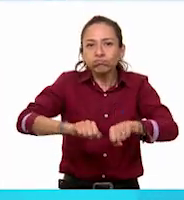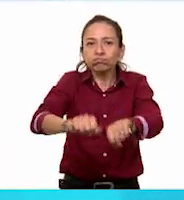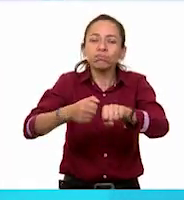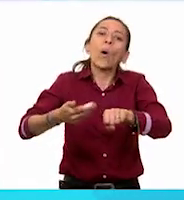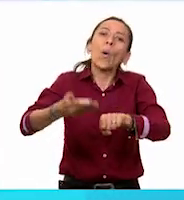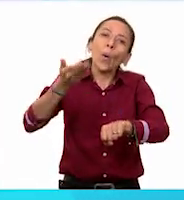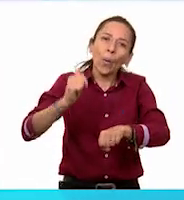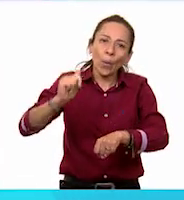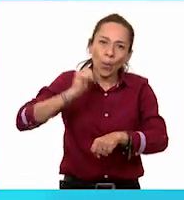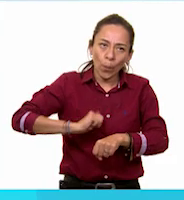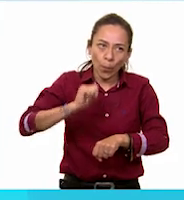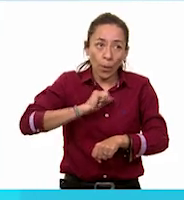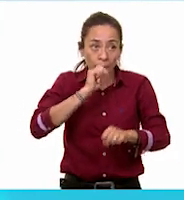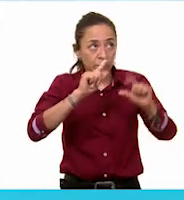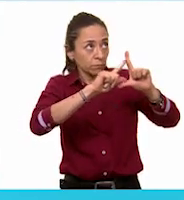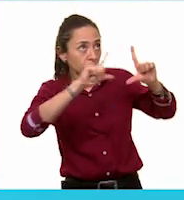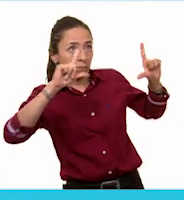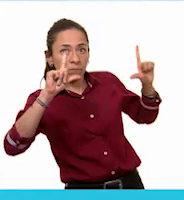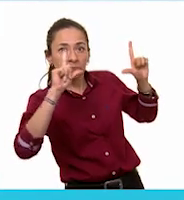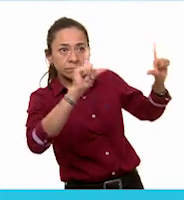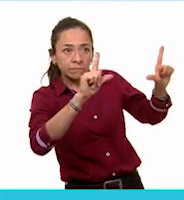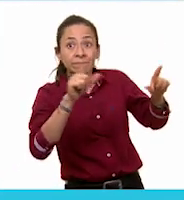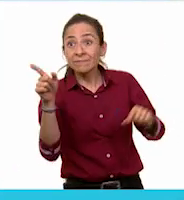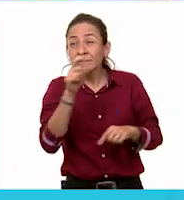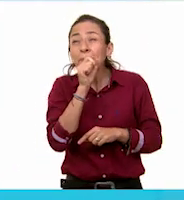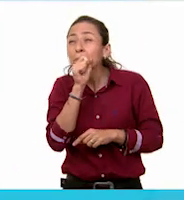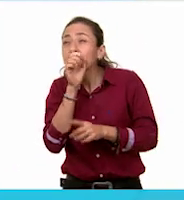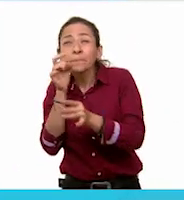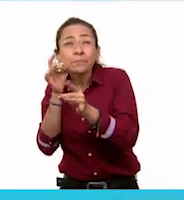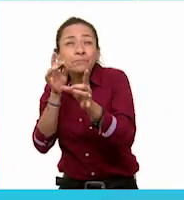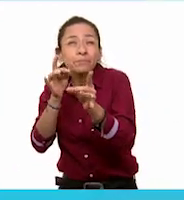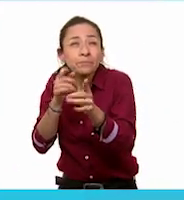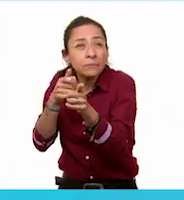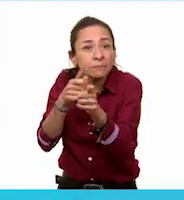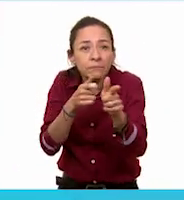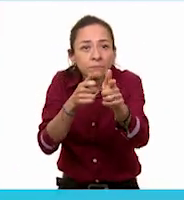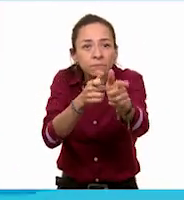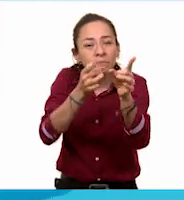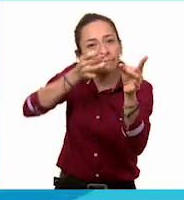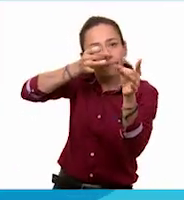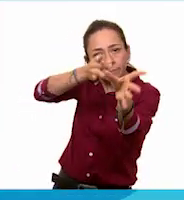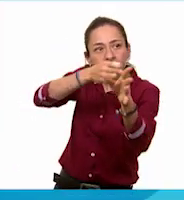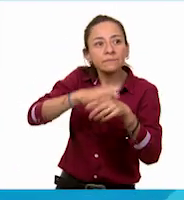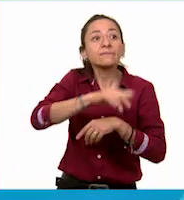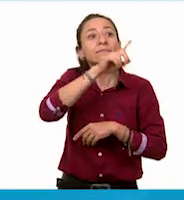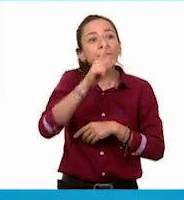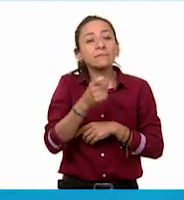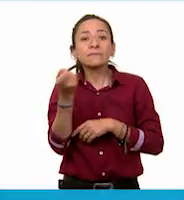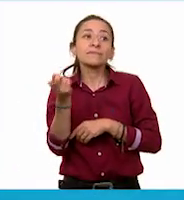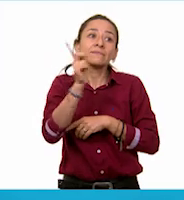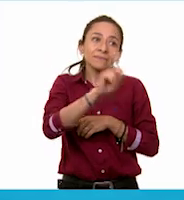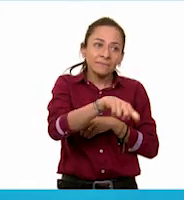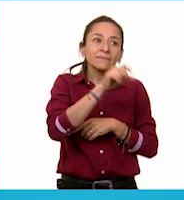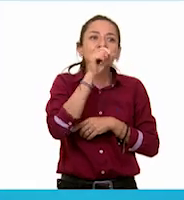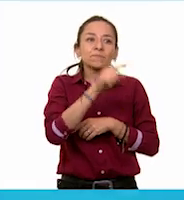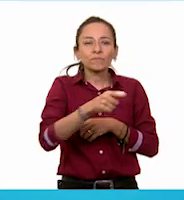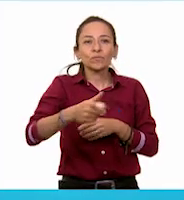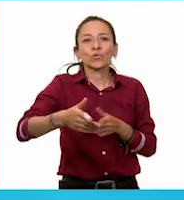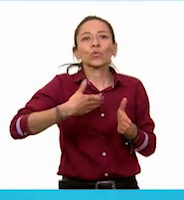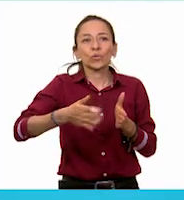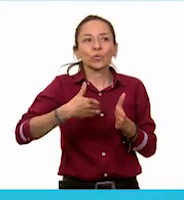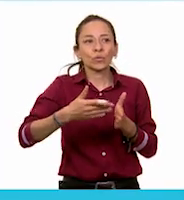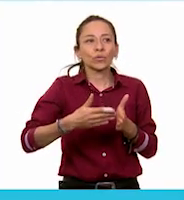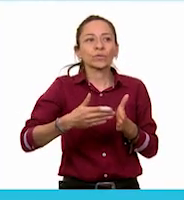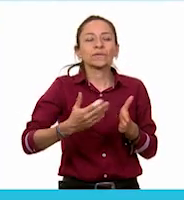También un cuadro. Y si seguimos las señales, encontraremos la área de la cocina, con un molcajete